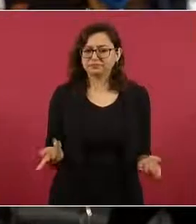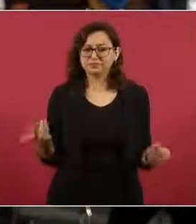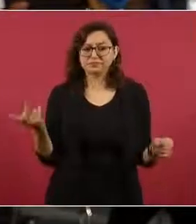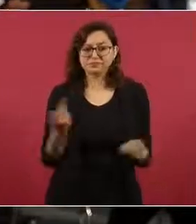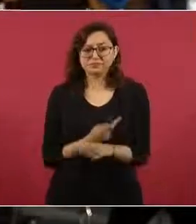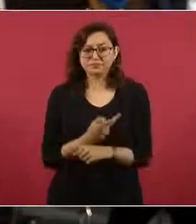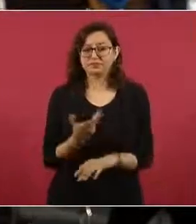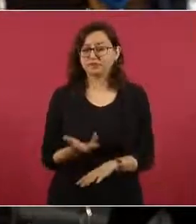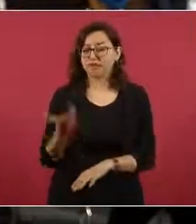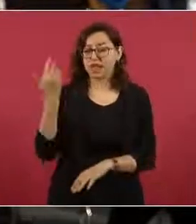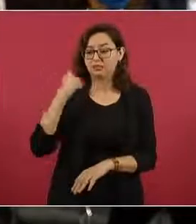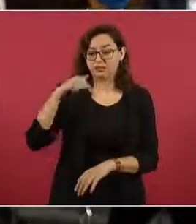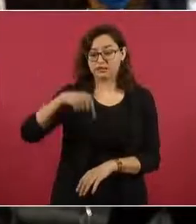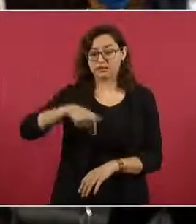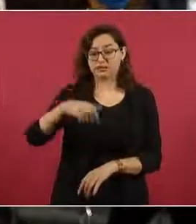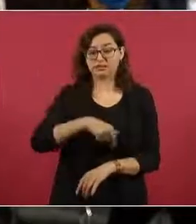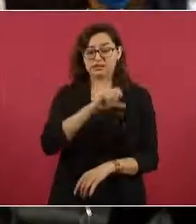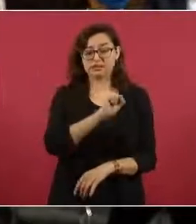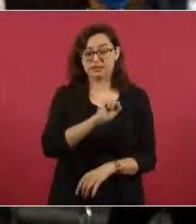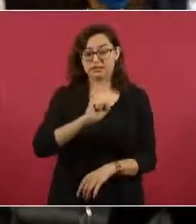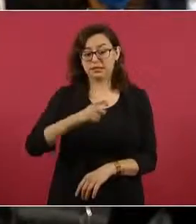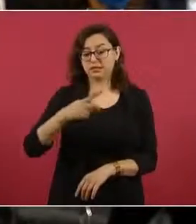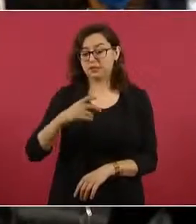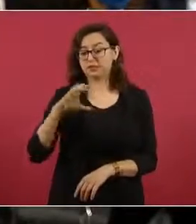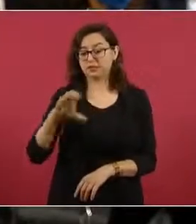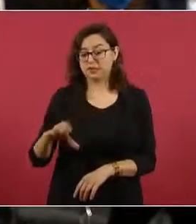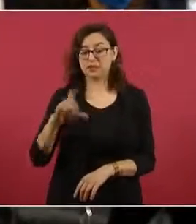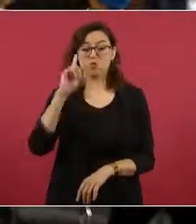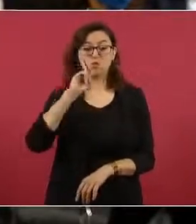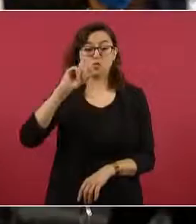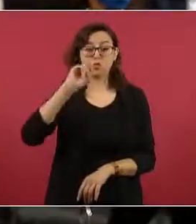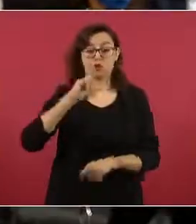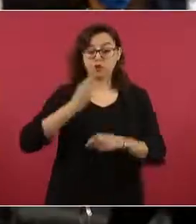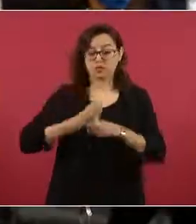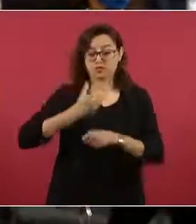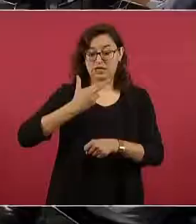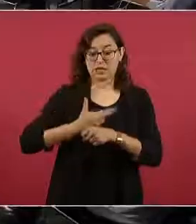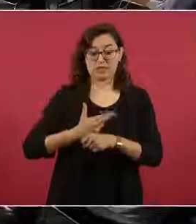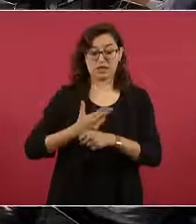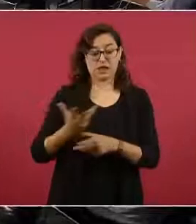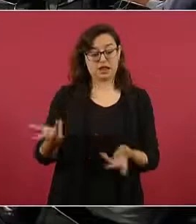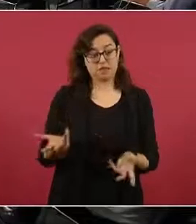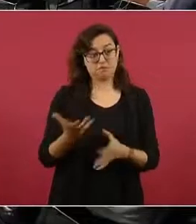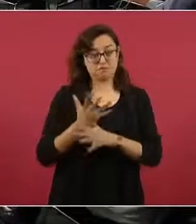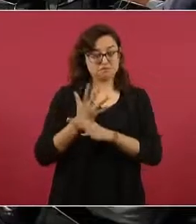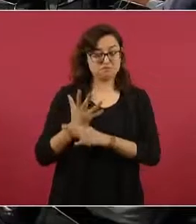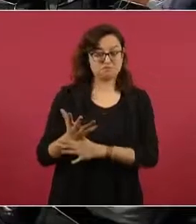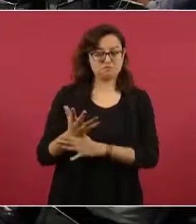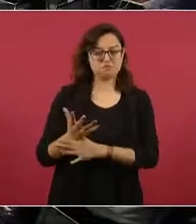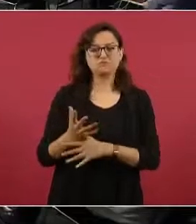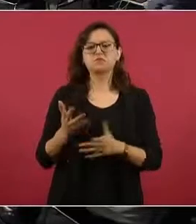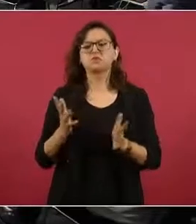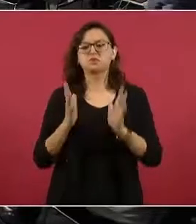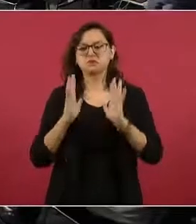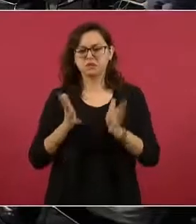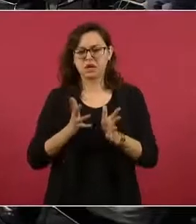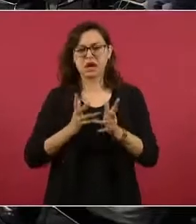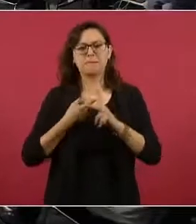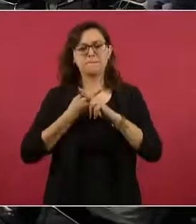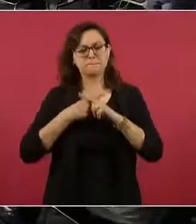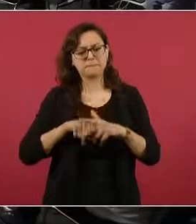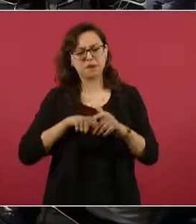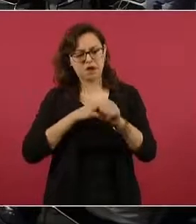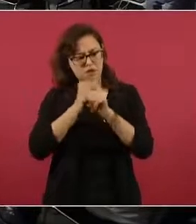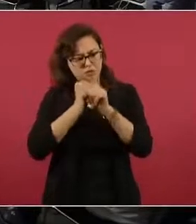consultamos qué iba a pasar con este caso y si no iba a quedar impune, ella nos decía que existían estas carpetas de investigación, tanto en el Estado